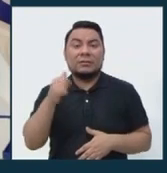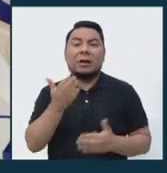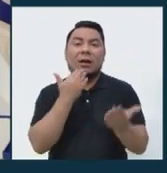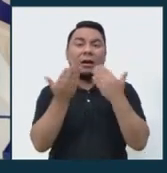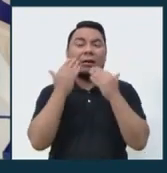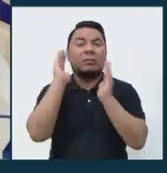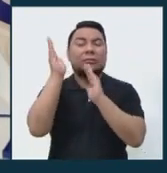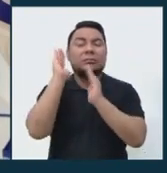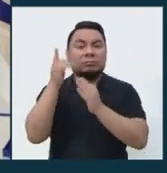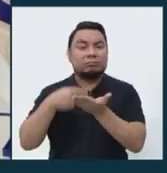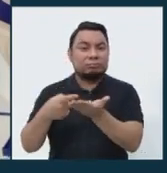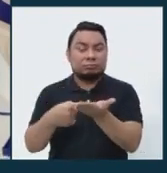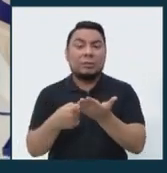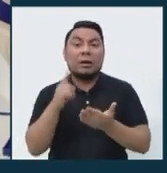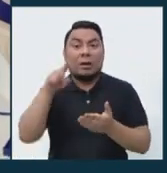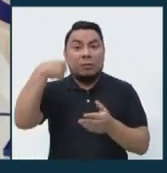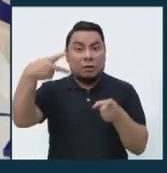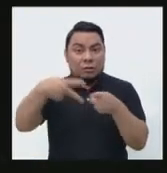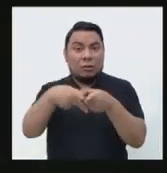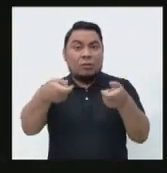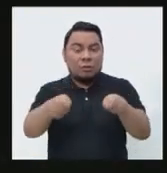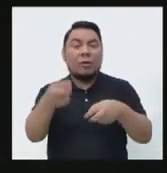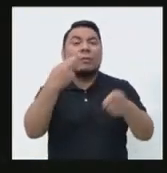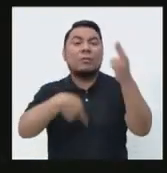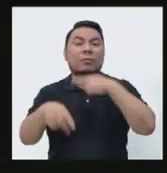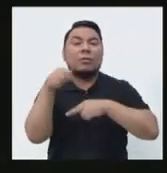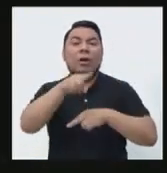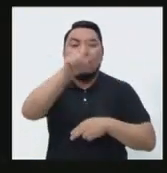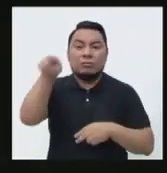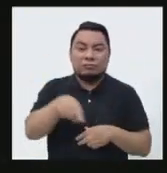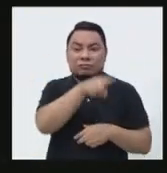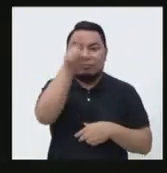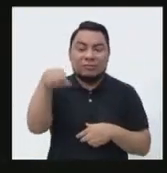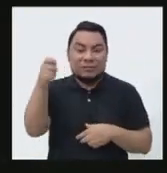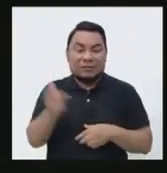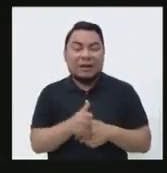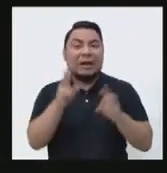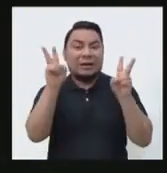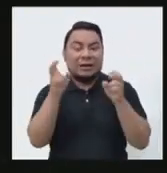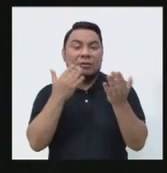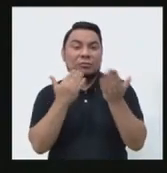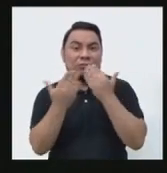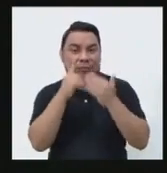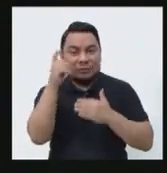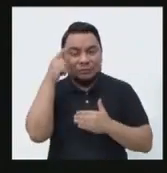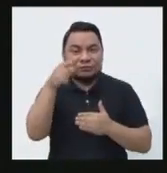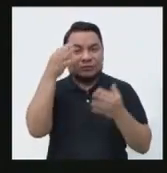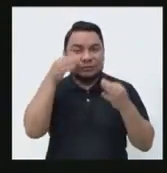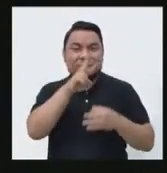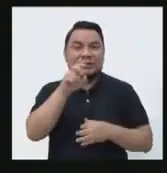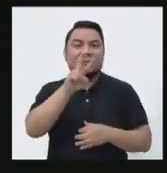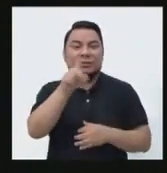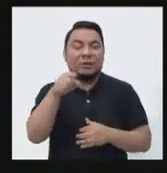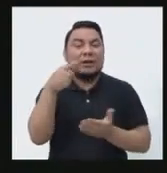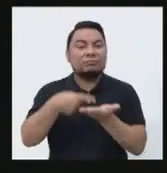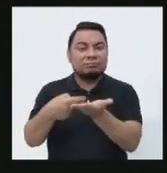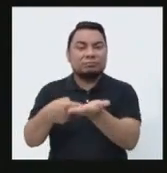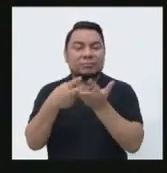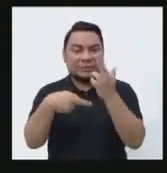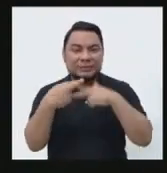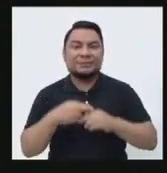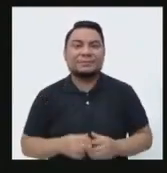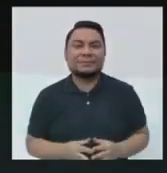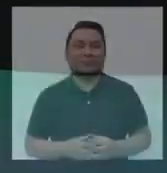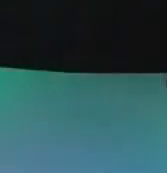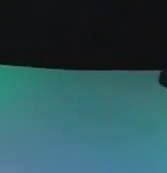expuesto su propuesta a bandera. Después del corte, volvemos con una ruleta que genera debates políticos. Esto es tu decisión 2021, El